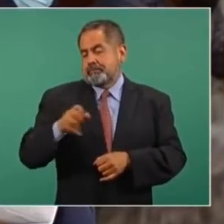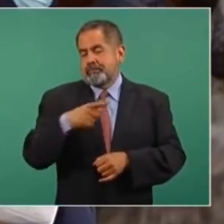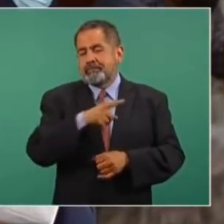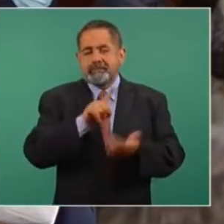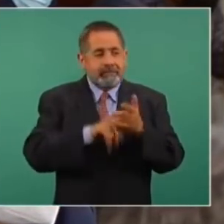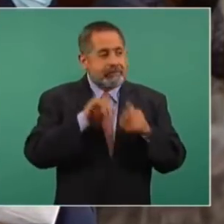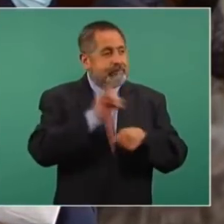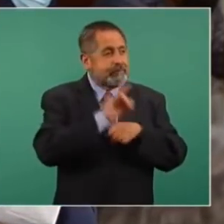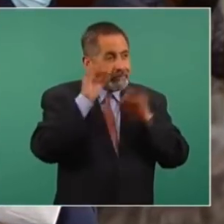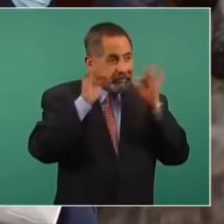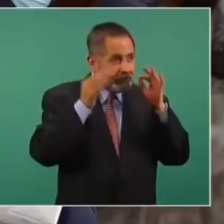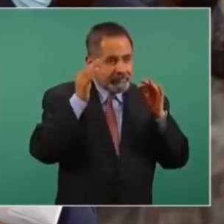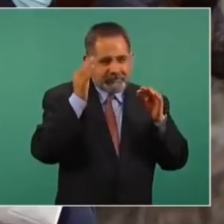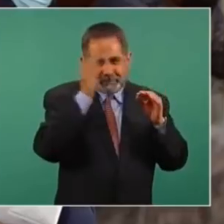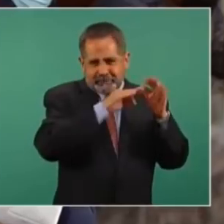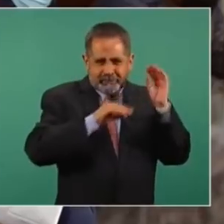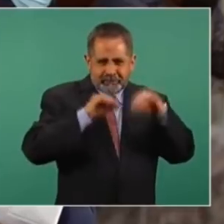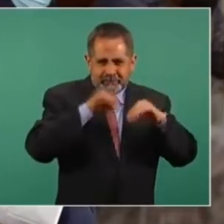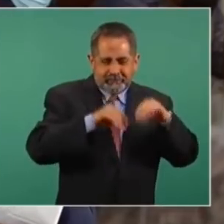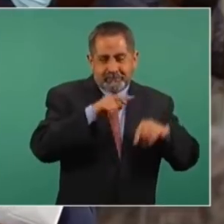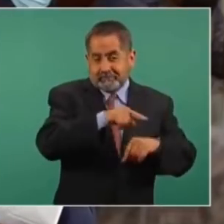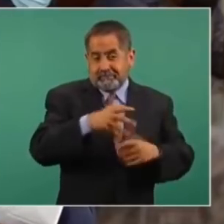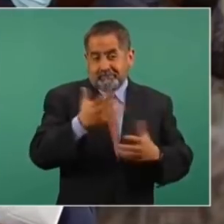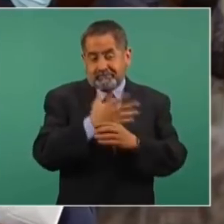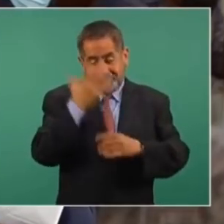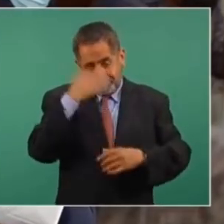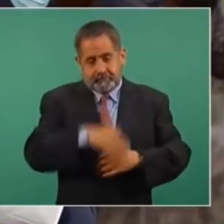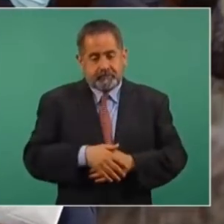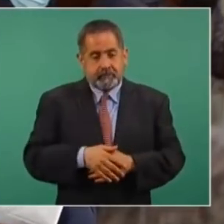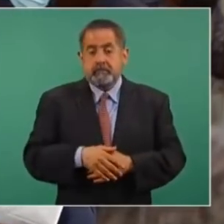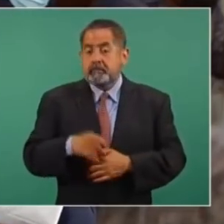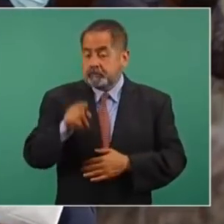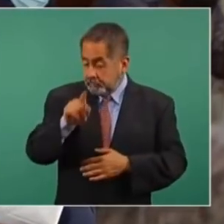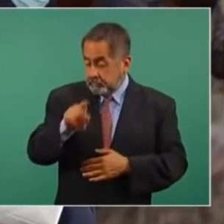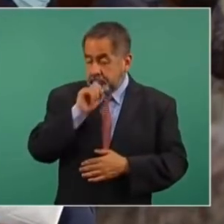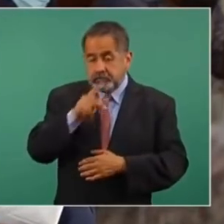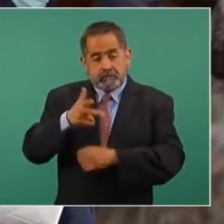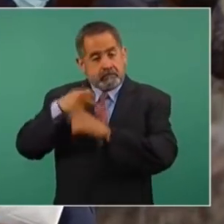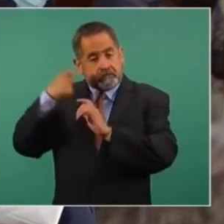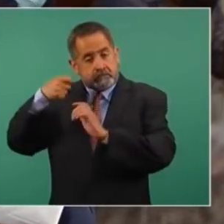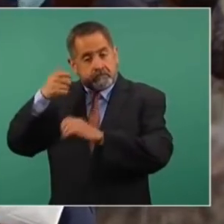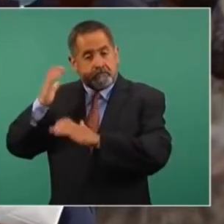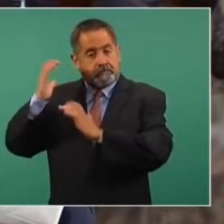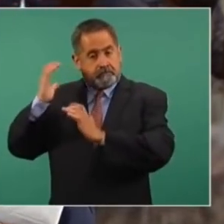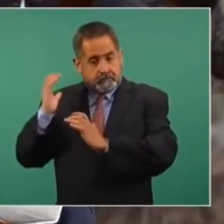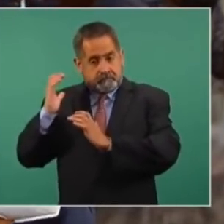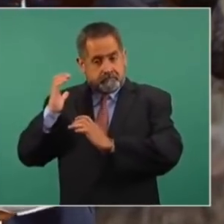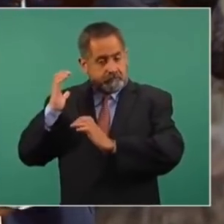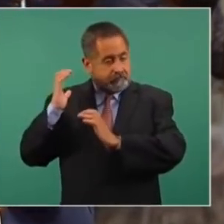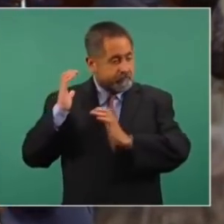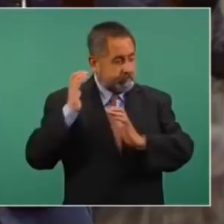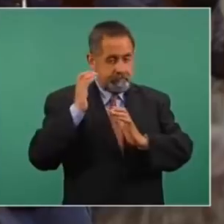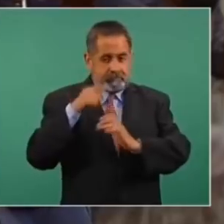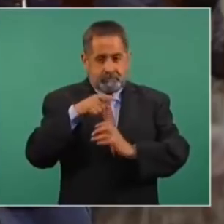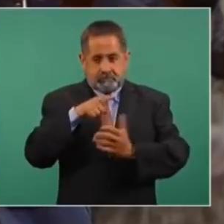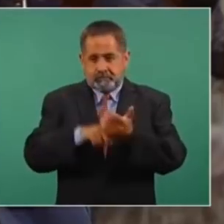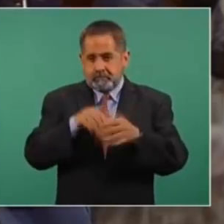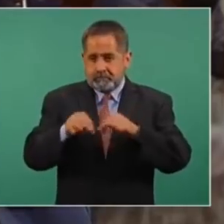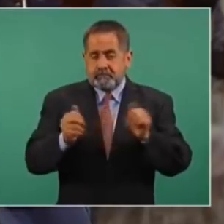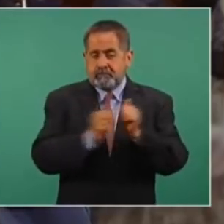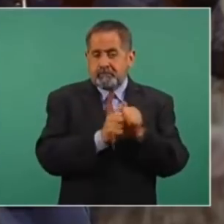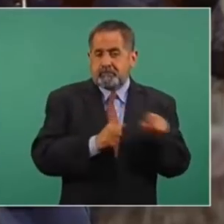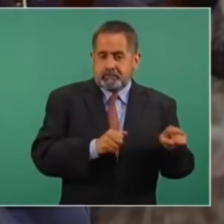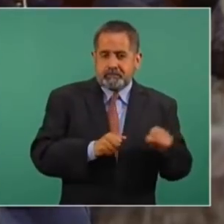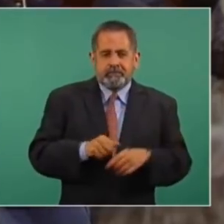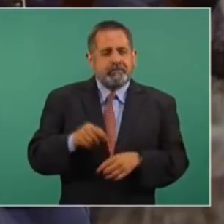E incluso un camarógrafo, permítame decir, que trabajó con él. Qué curioso, porque la